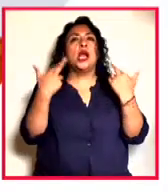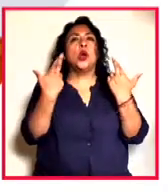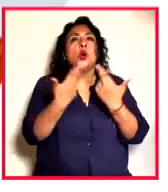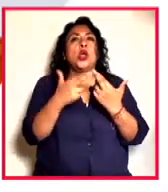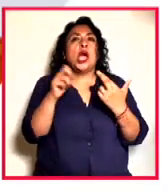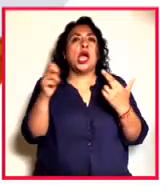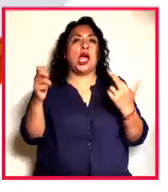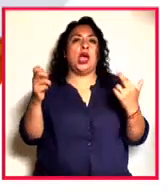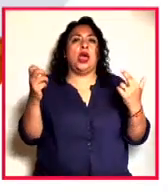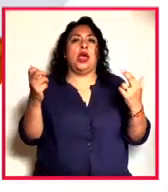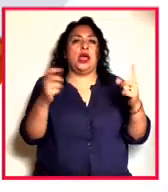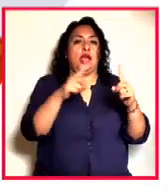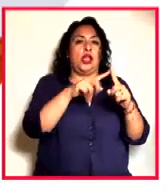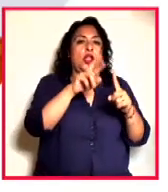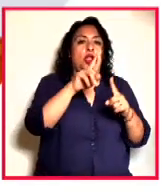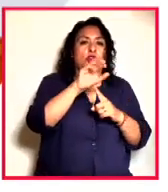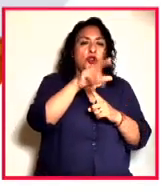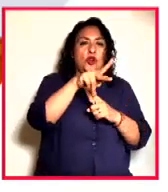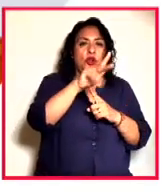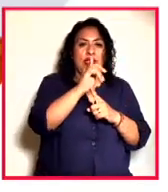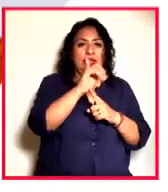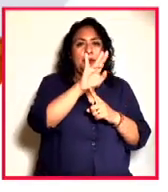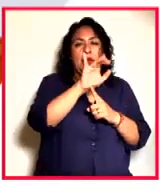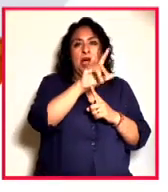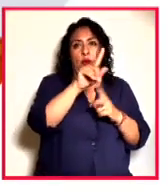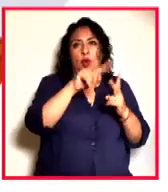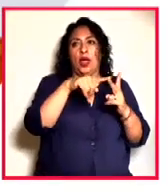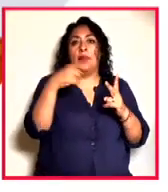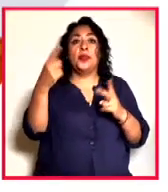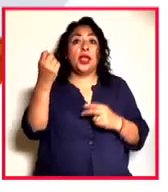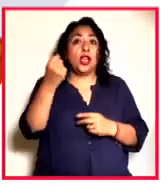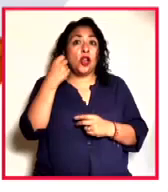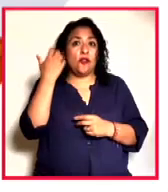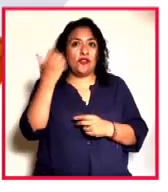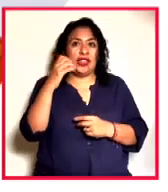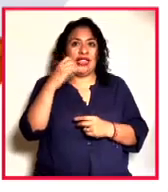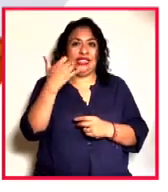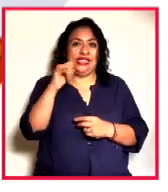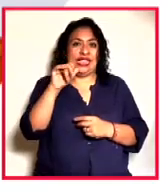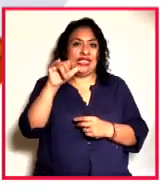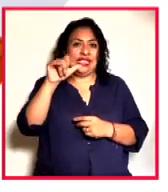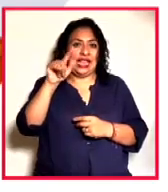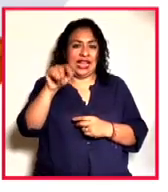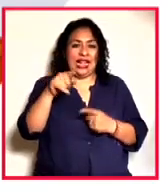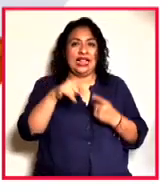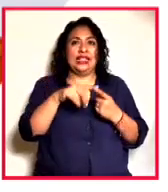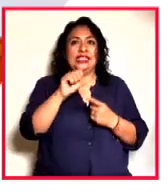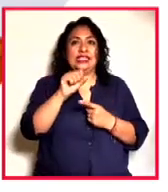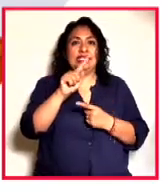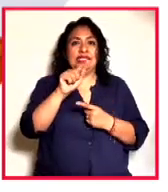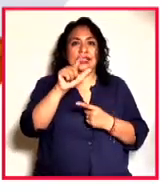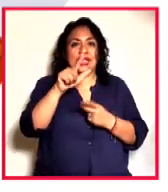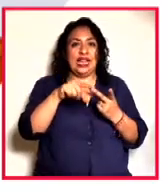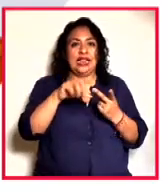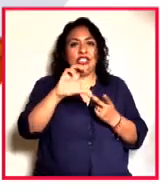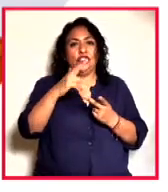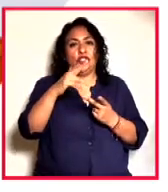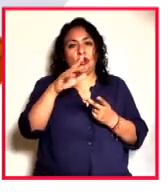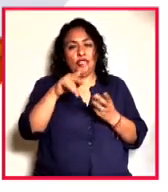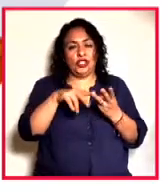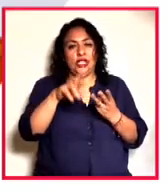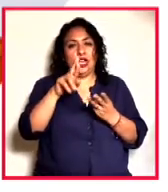encuentro de Rocky Balboa que la conferencia de Yalta que reunió a Stalin, Churchill y Roosevelt.